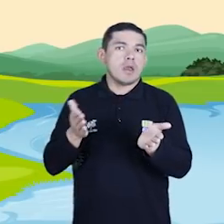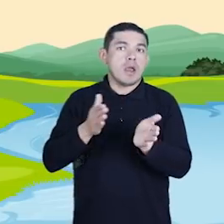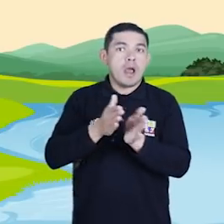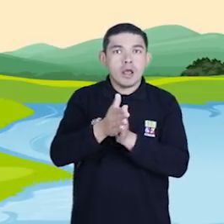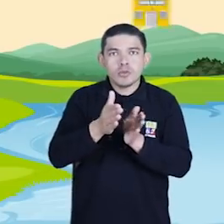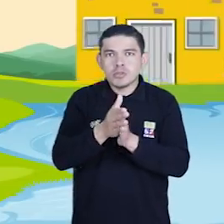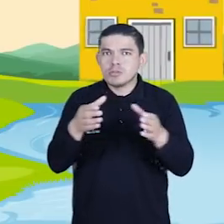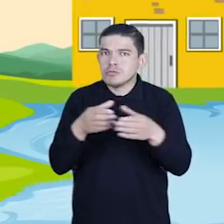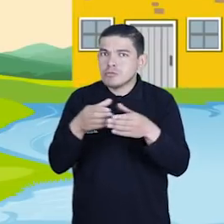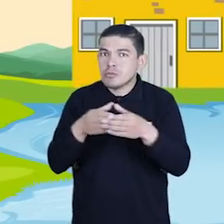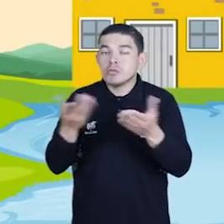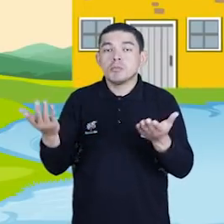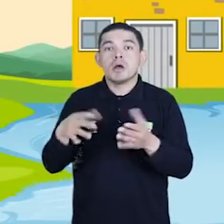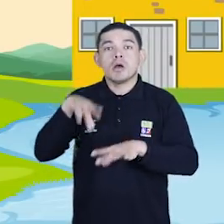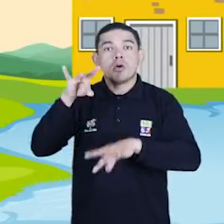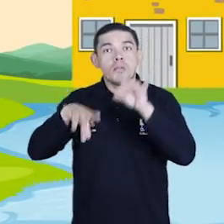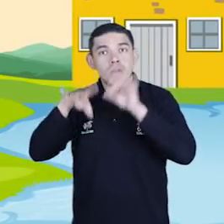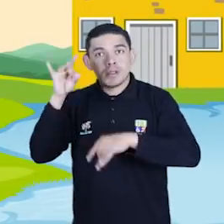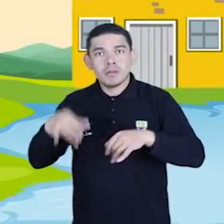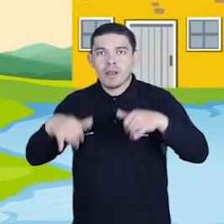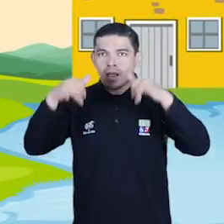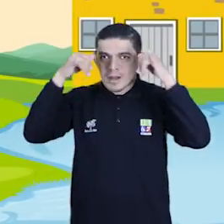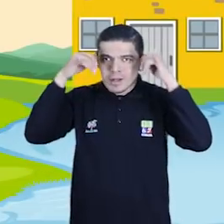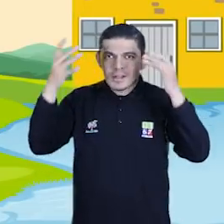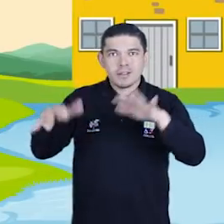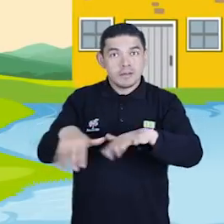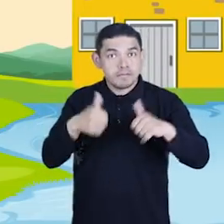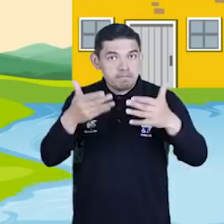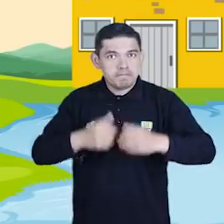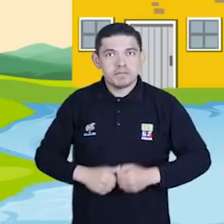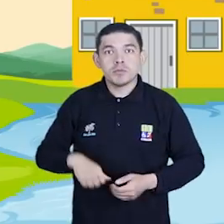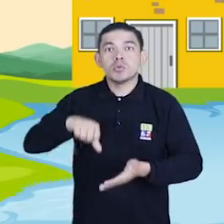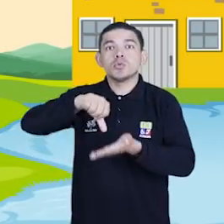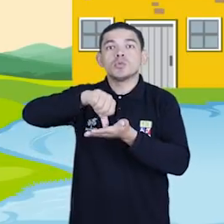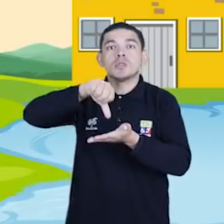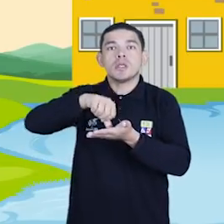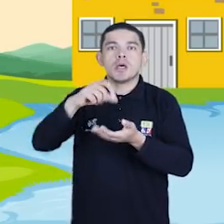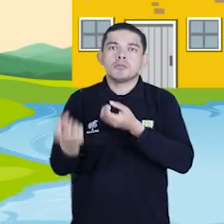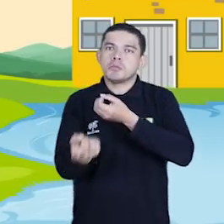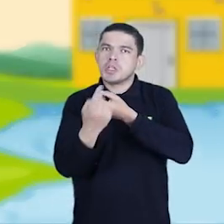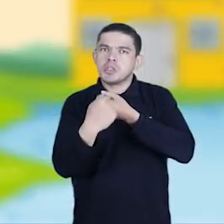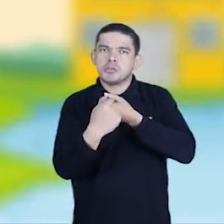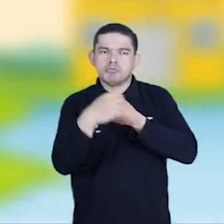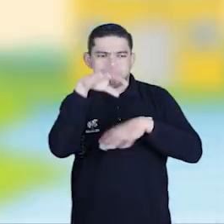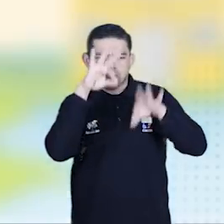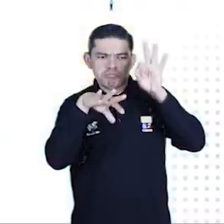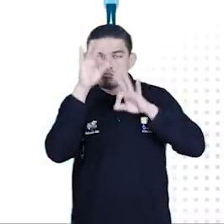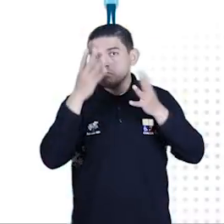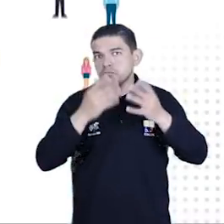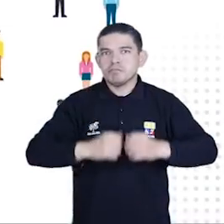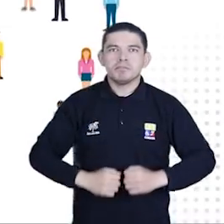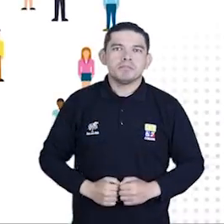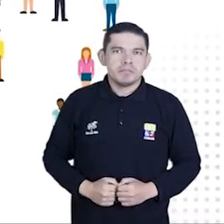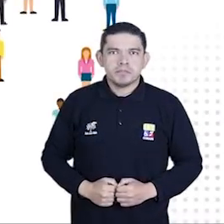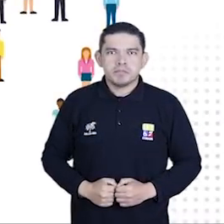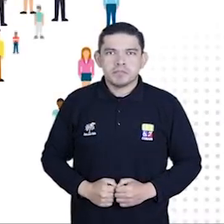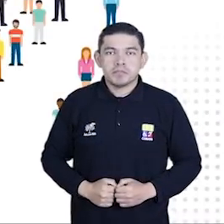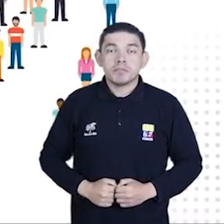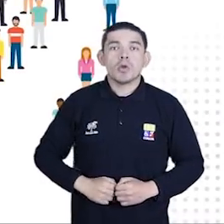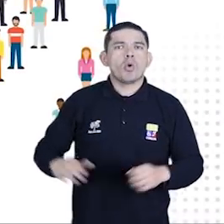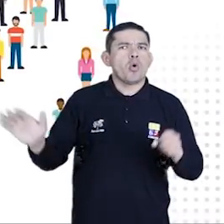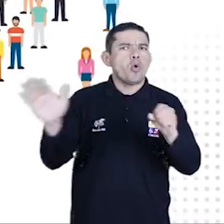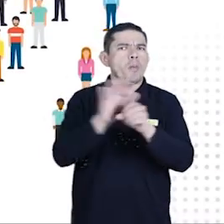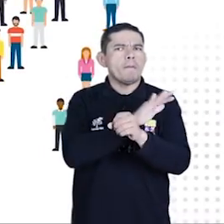zonas rurales, juntas de agua, asociaciones y cooperativas agrícolas o ganaderas. Ciudadanos del Registro